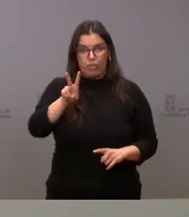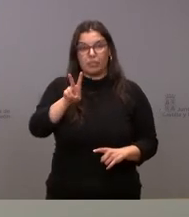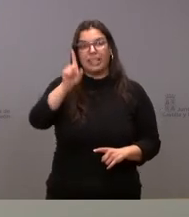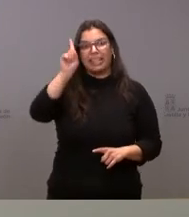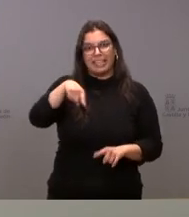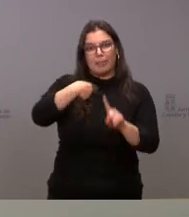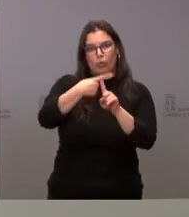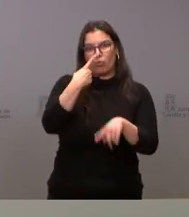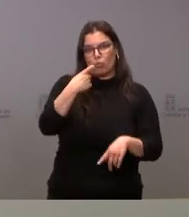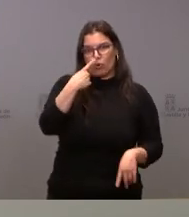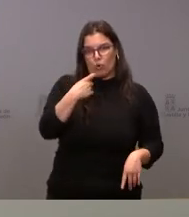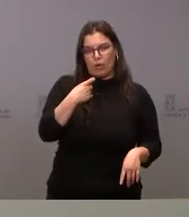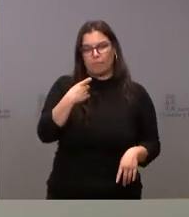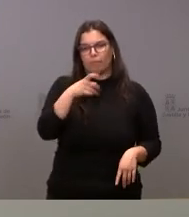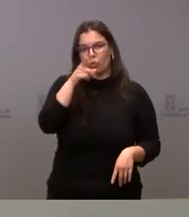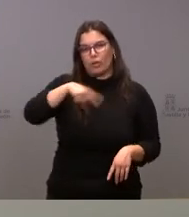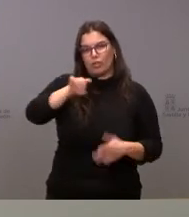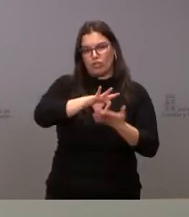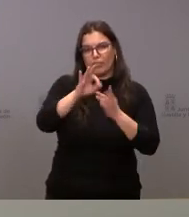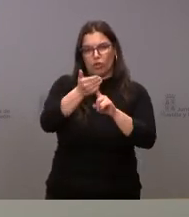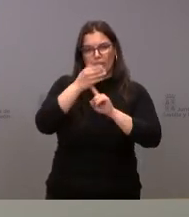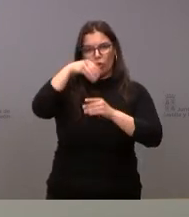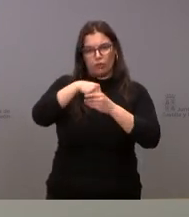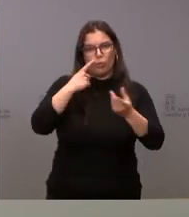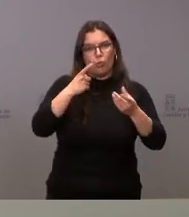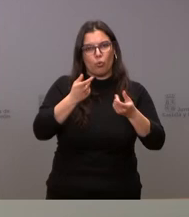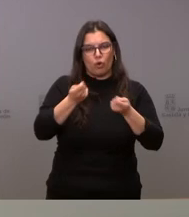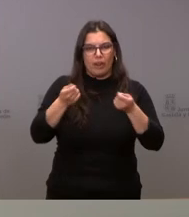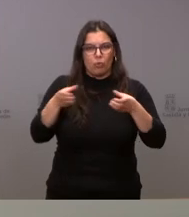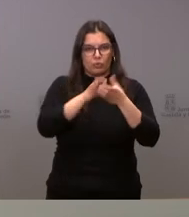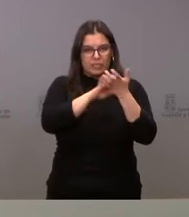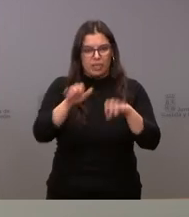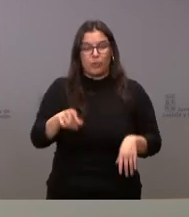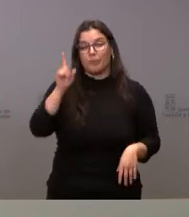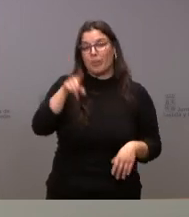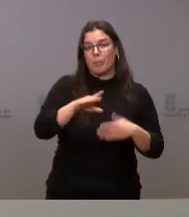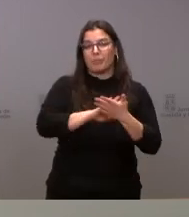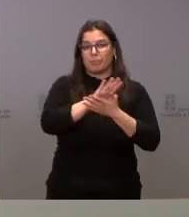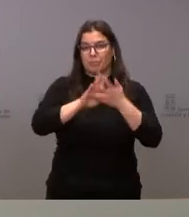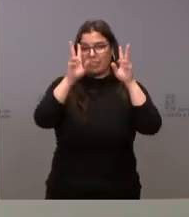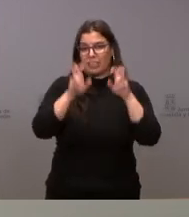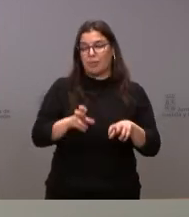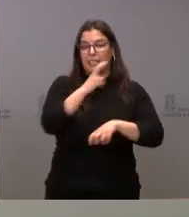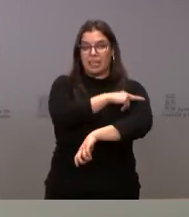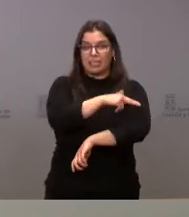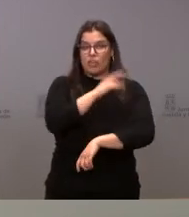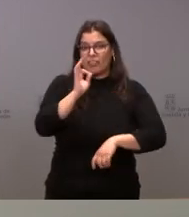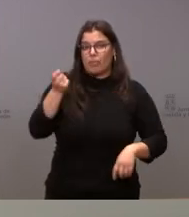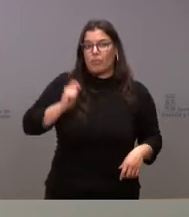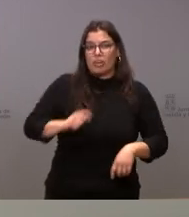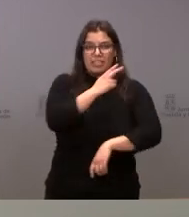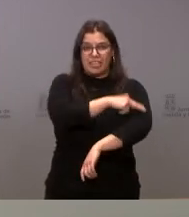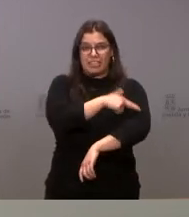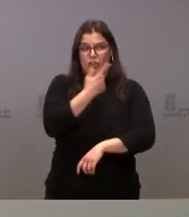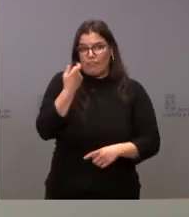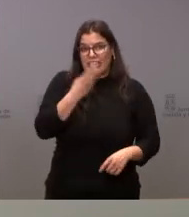tiene este servicio de acogimiento coordinado me ha hablado usted también del tema sanitario es verdad la insuficiencia de profesional sanitario que tenemos hoy